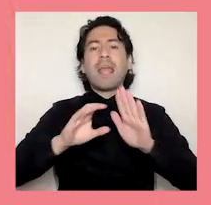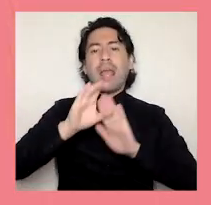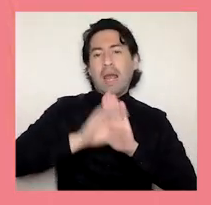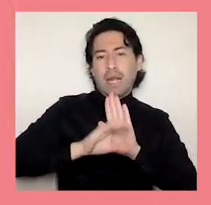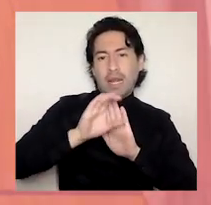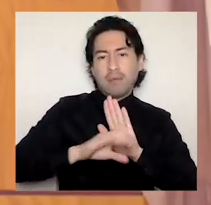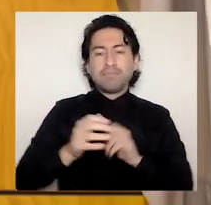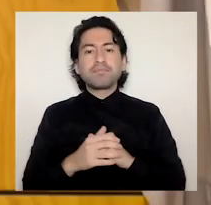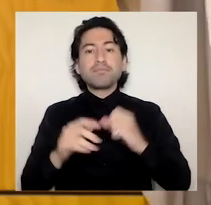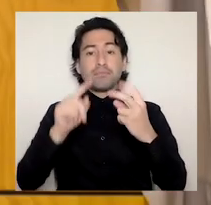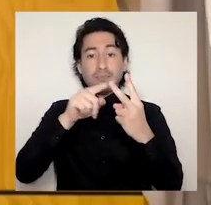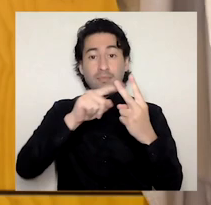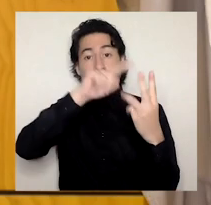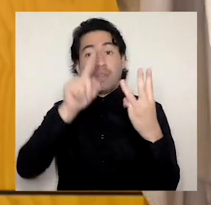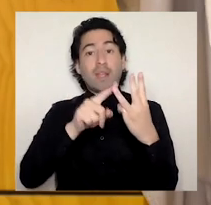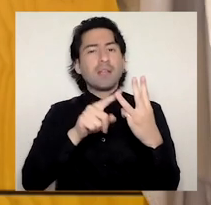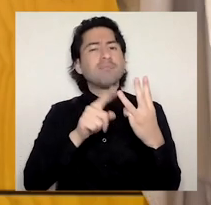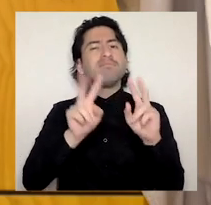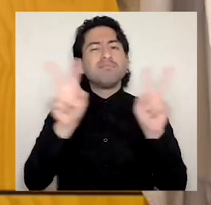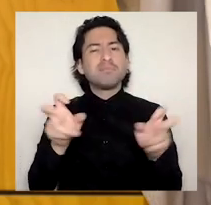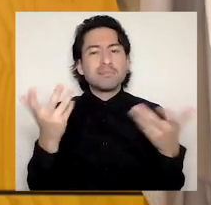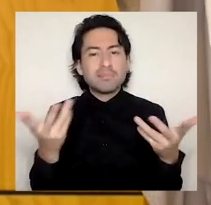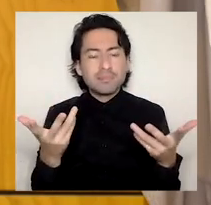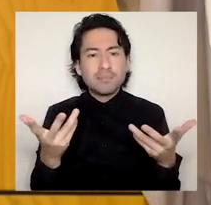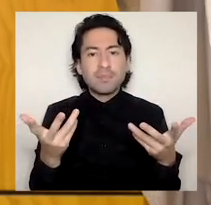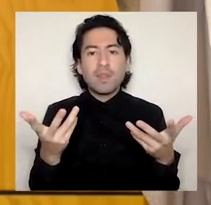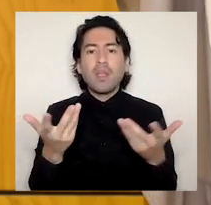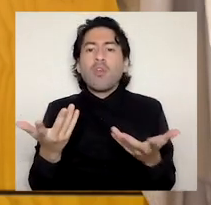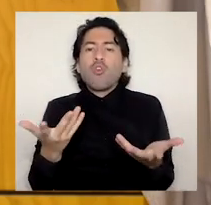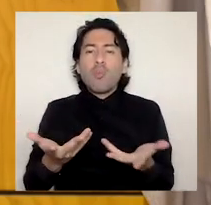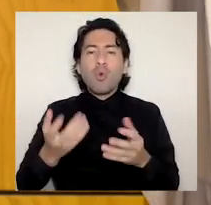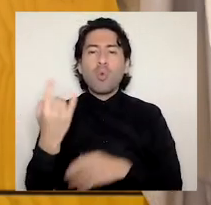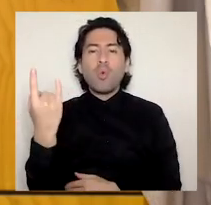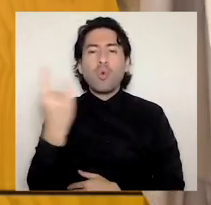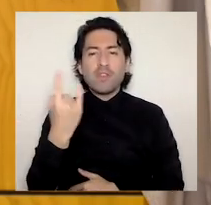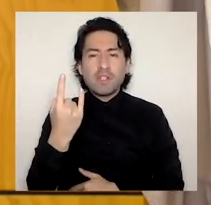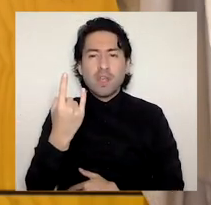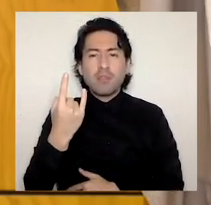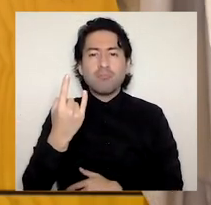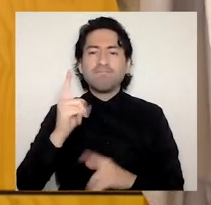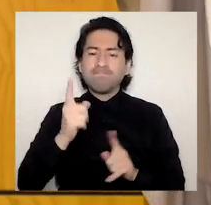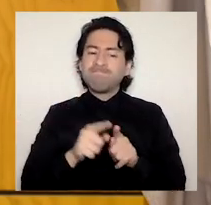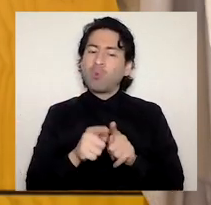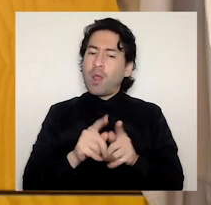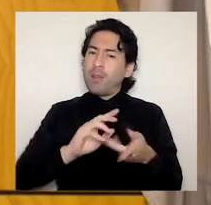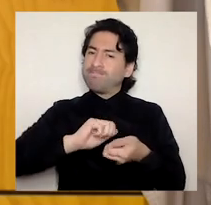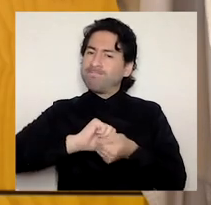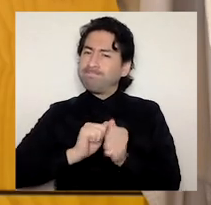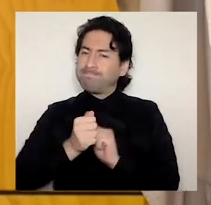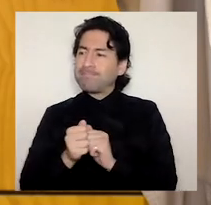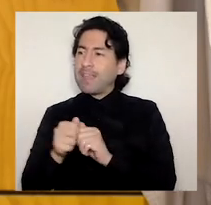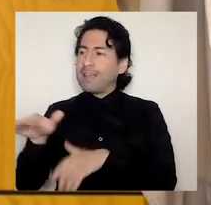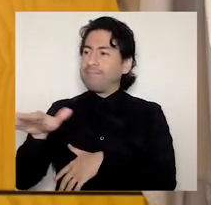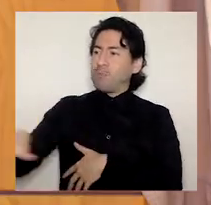tercera transformación está relacionada con el modo en que la universidad debe procesar los cambios sociales y culturales que se